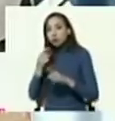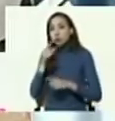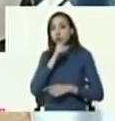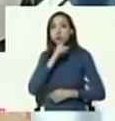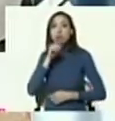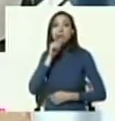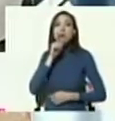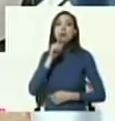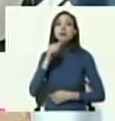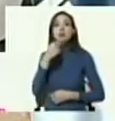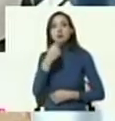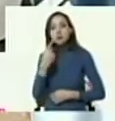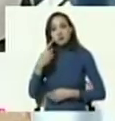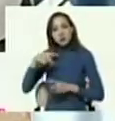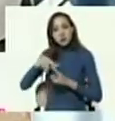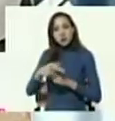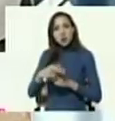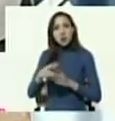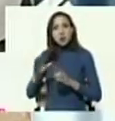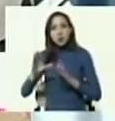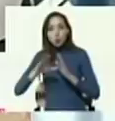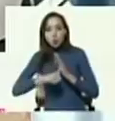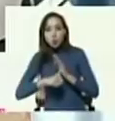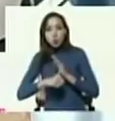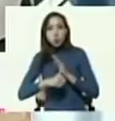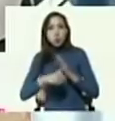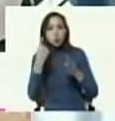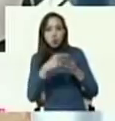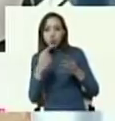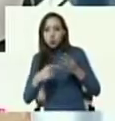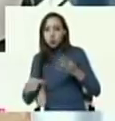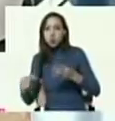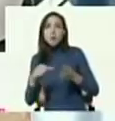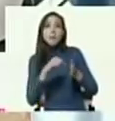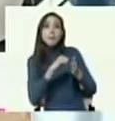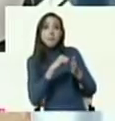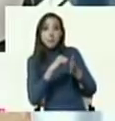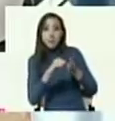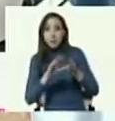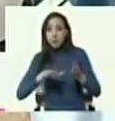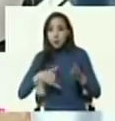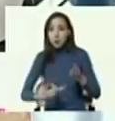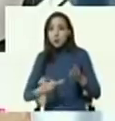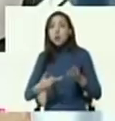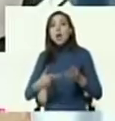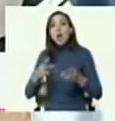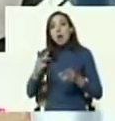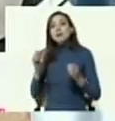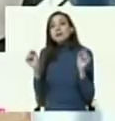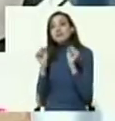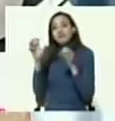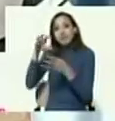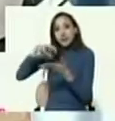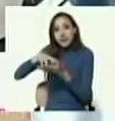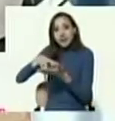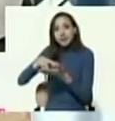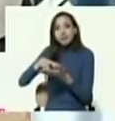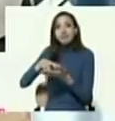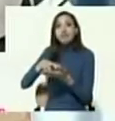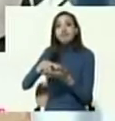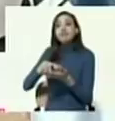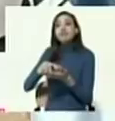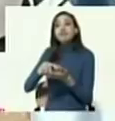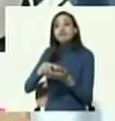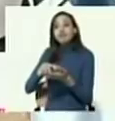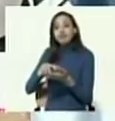destaca el hurto de material médico quirúrgico en este hospital ubicado en la ciudad de Mérida. Fue descubierto el 19 de